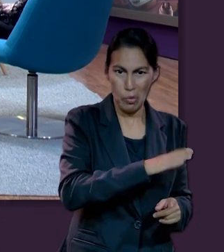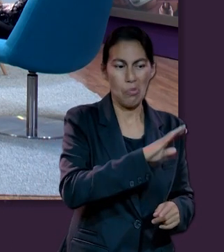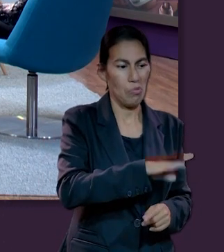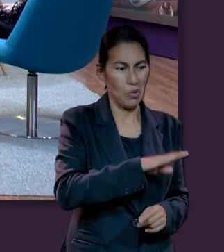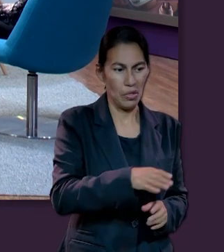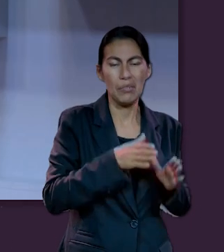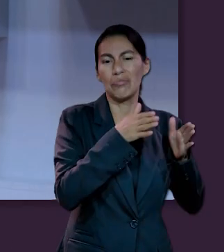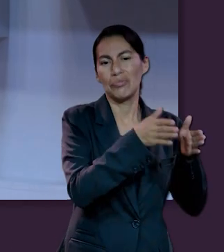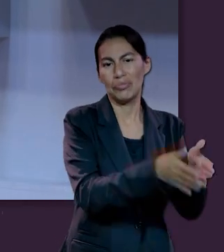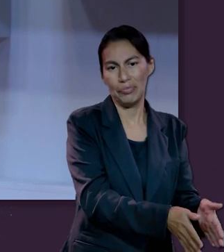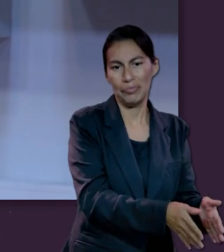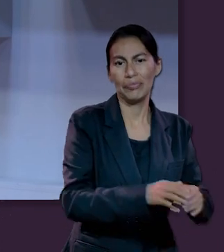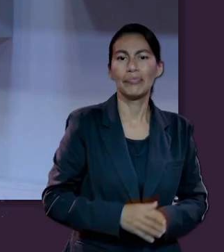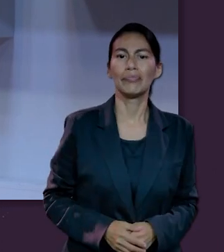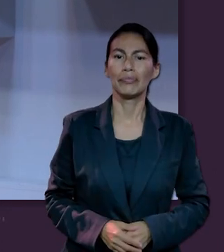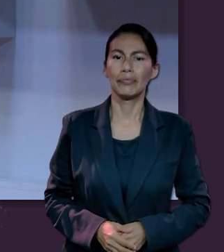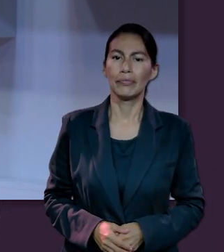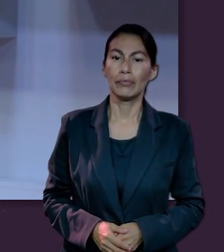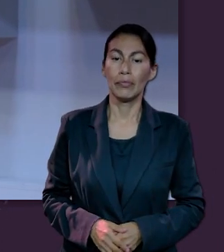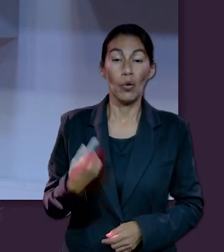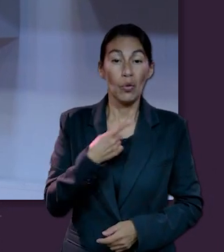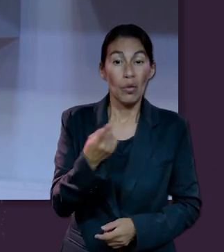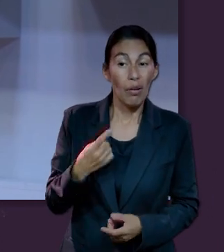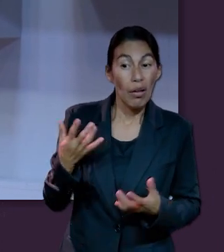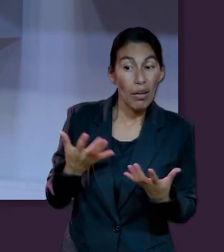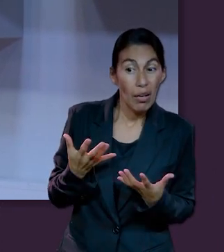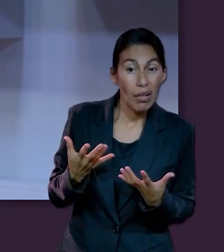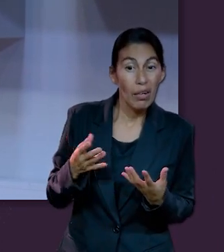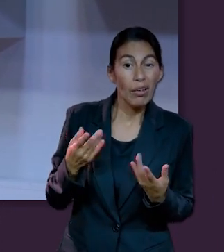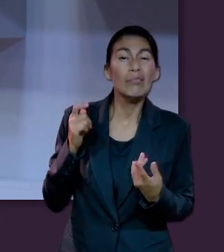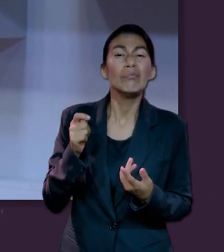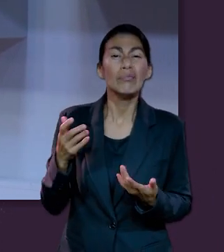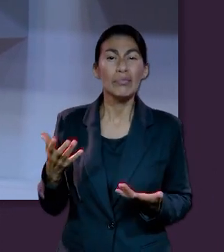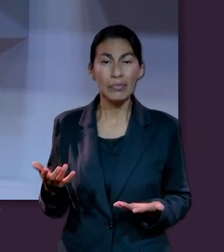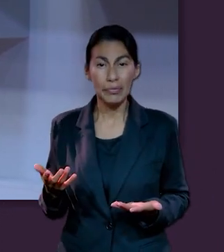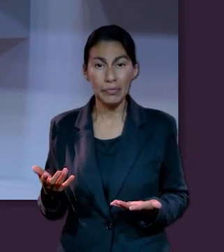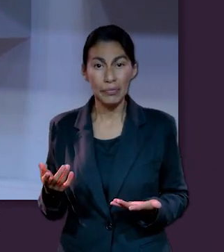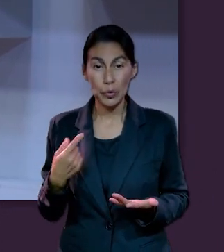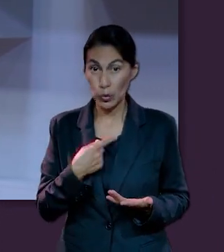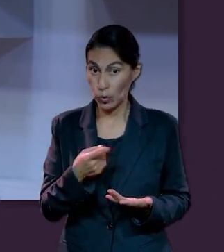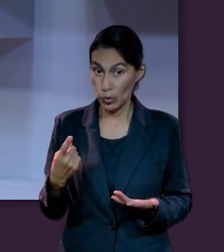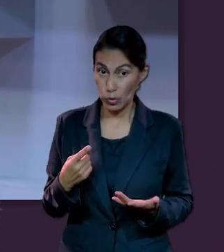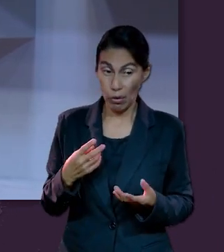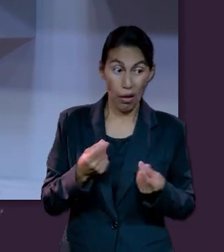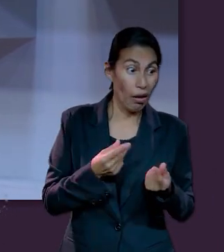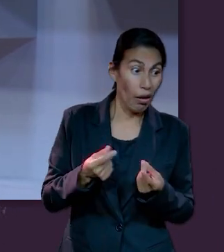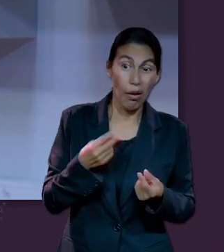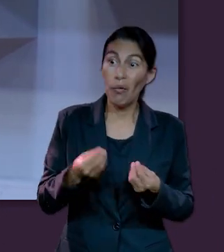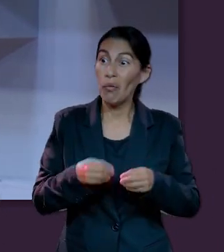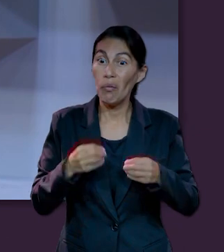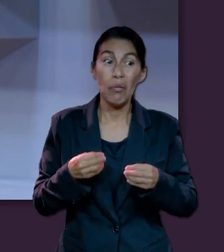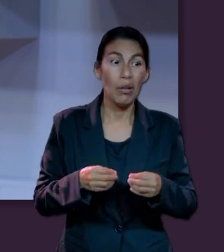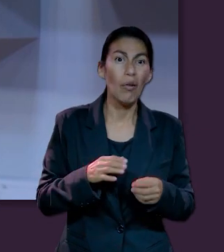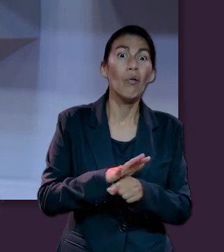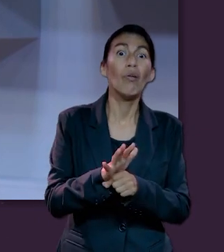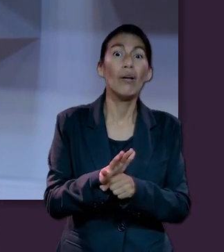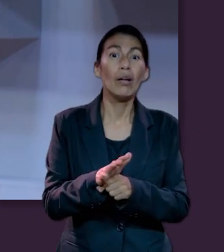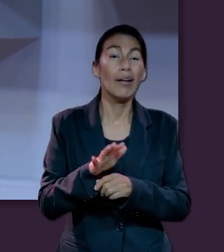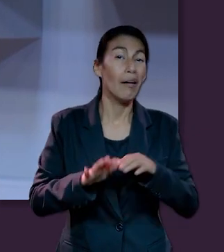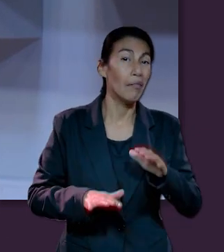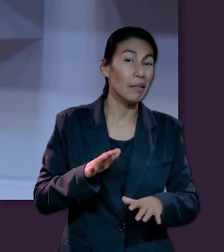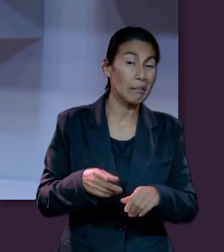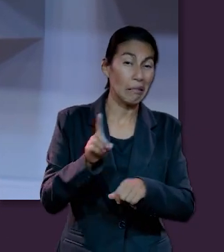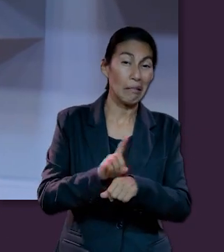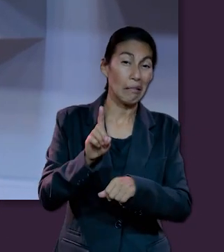debería hacernos reflexionar cómo están siendo nuestras acciones hoy, en qué nos estamos afanando. De pronto,